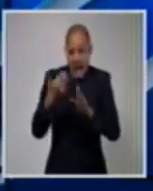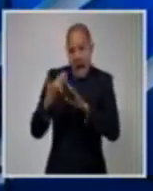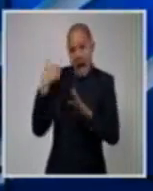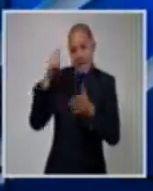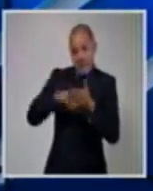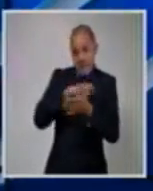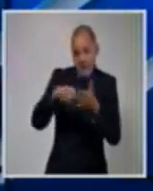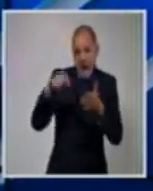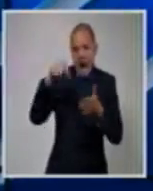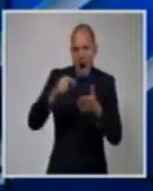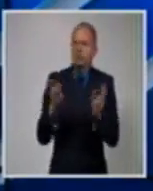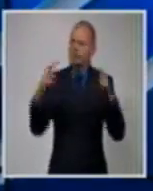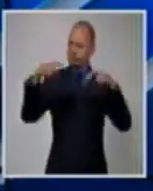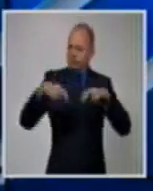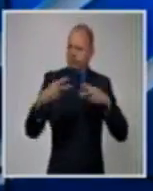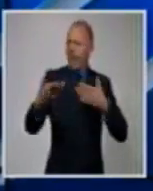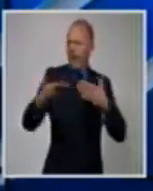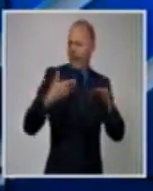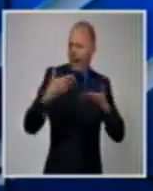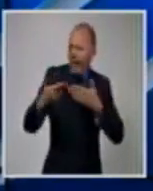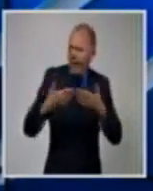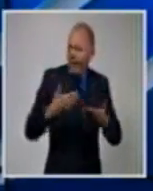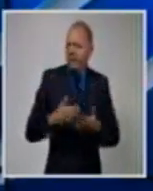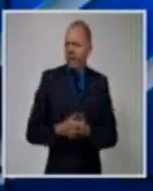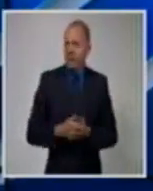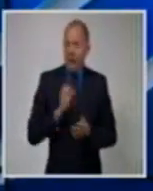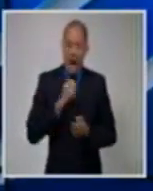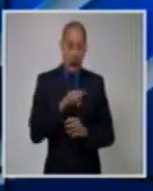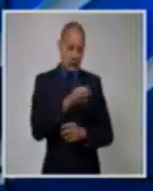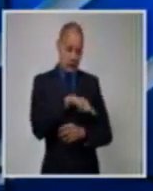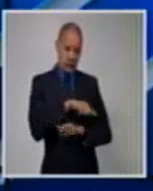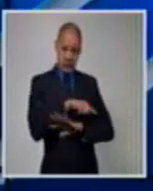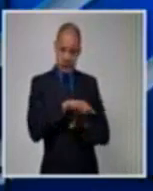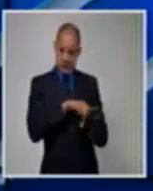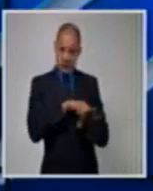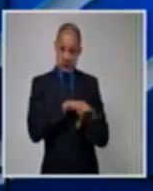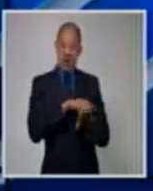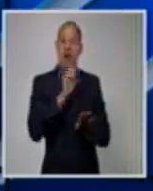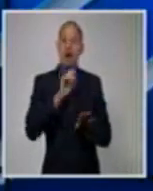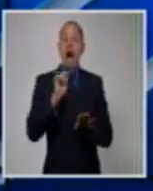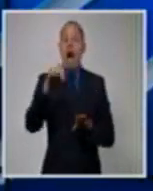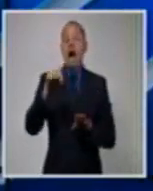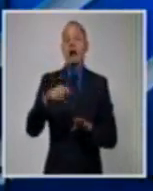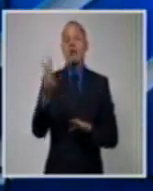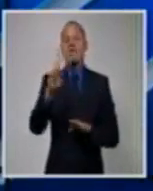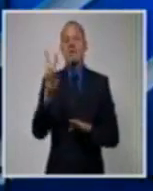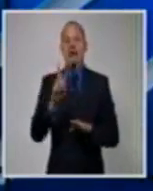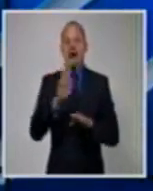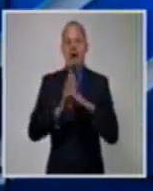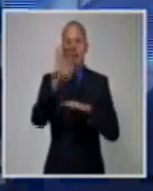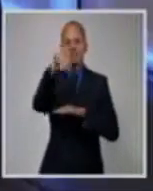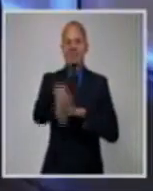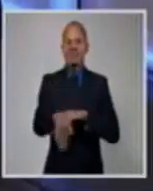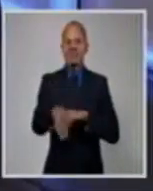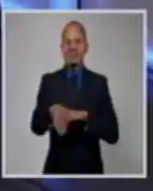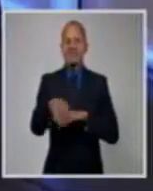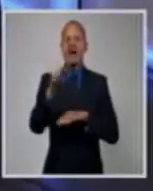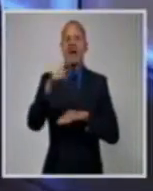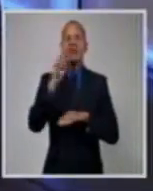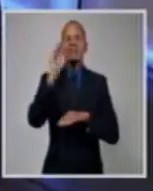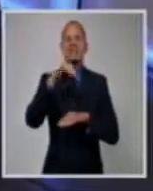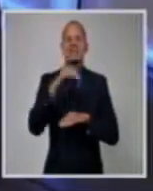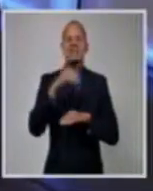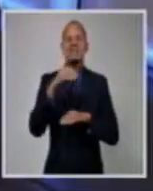diálogo, que el diálogo no se detiene. Ayer, por cierto, había uno muy interesante que el Pabellón Cuba me lo estaba comentando, Jorge Enrique Caballero, el actor,